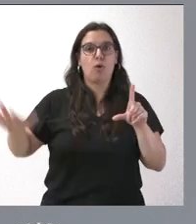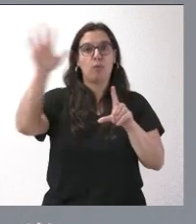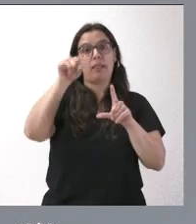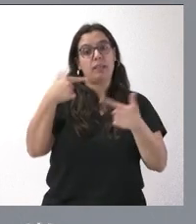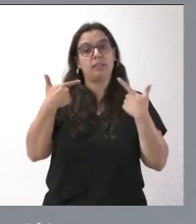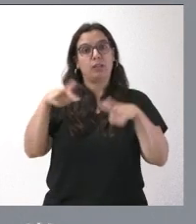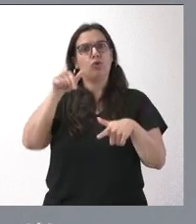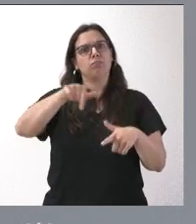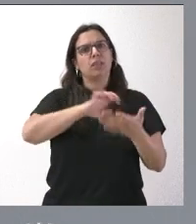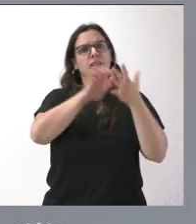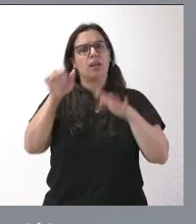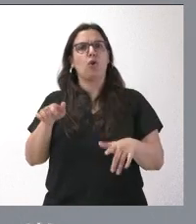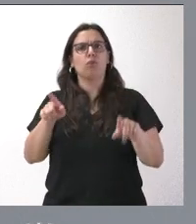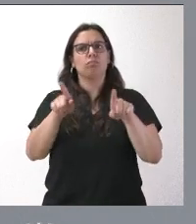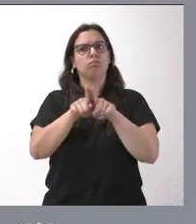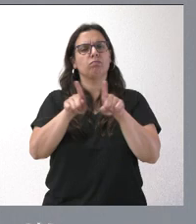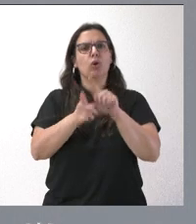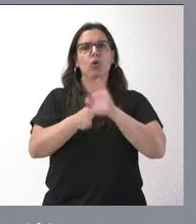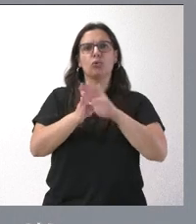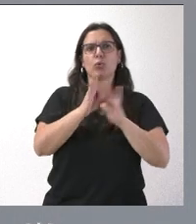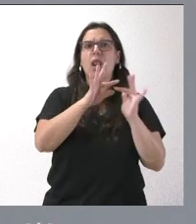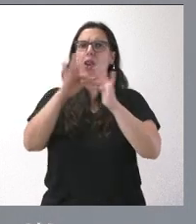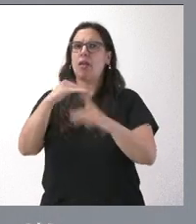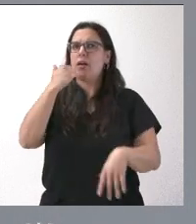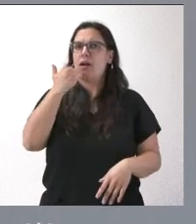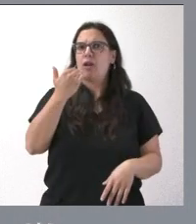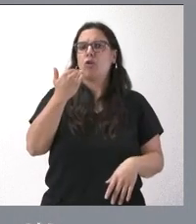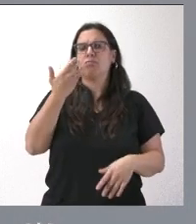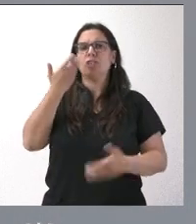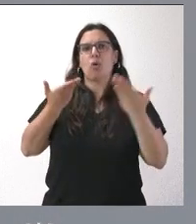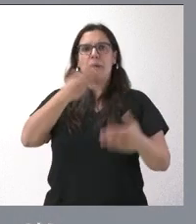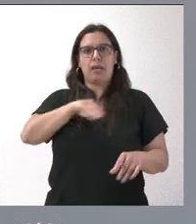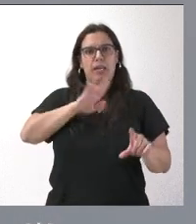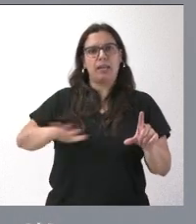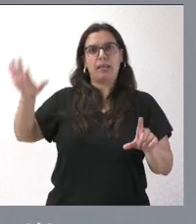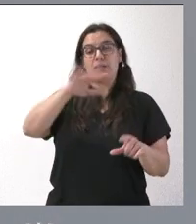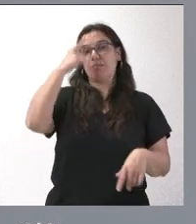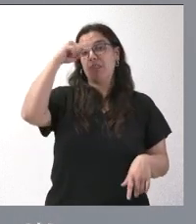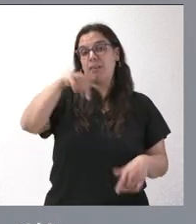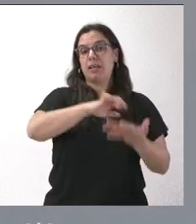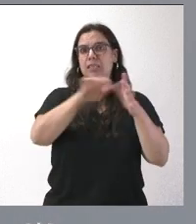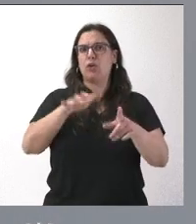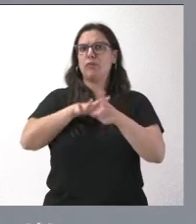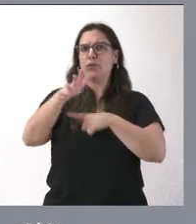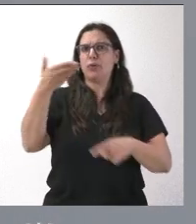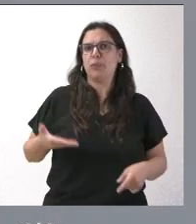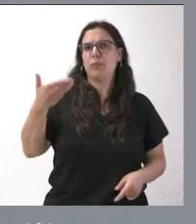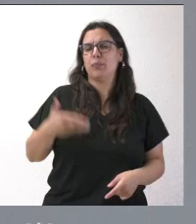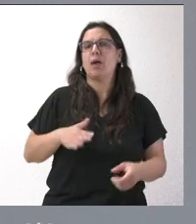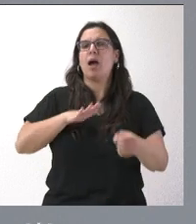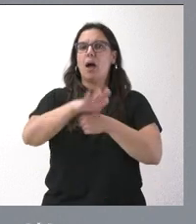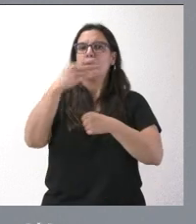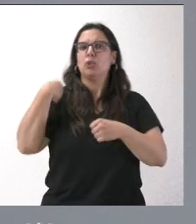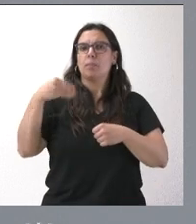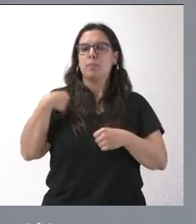donde Castilla y León sigue teniendo un cierto liderazgo en el ámbito nacional. Saben ustedes que el peso de Castilla y es muy relevante en el ámbito del